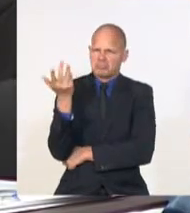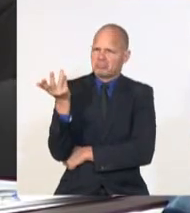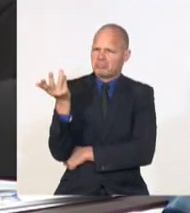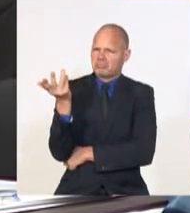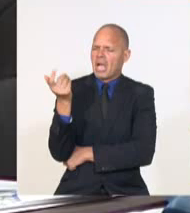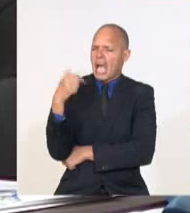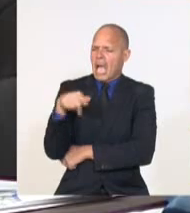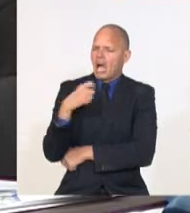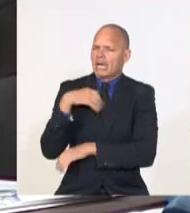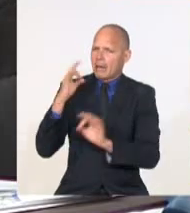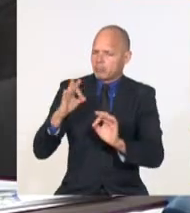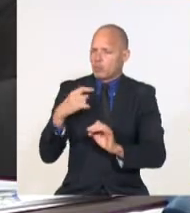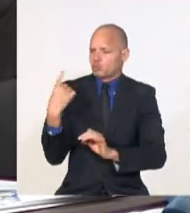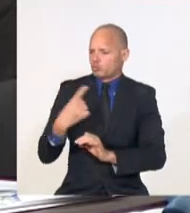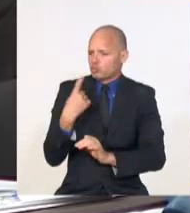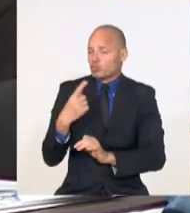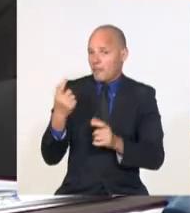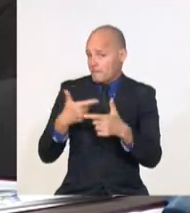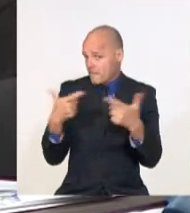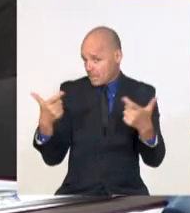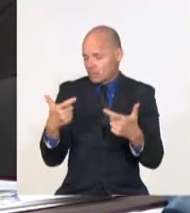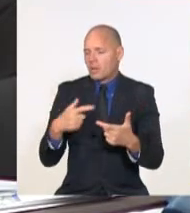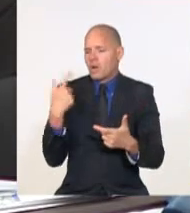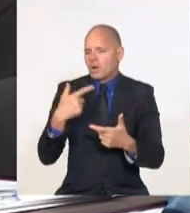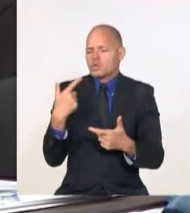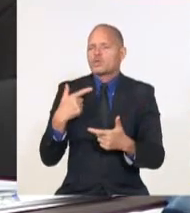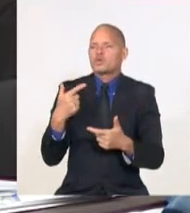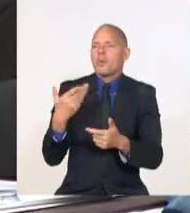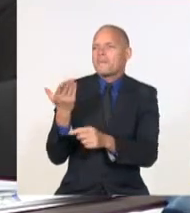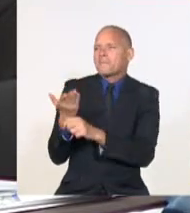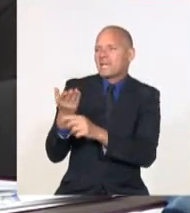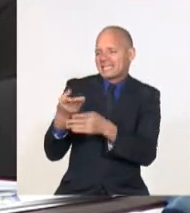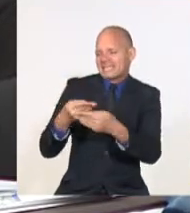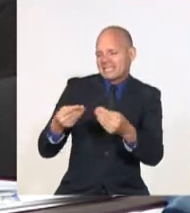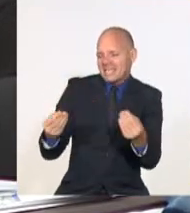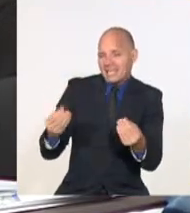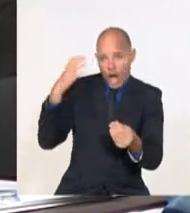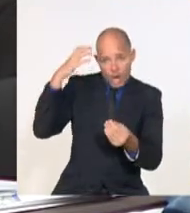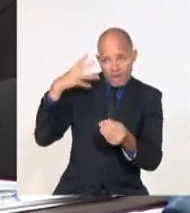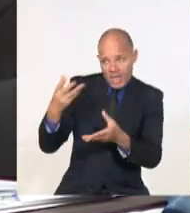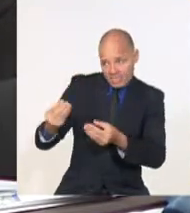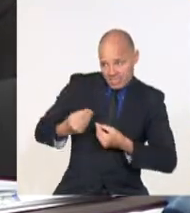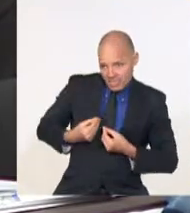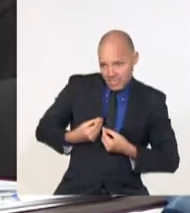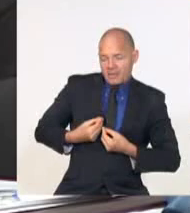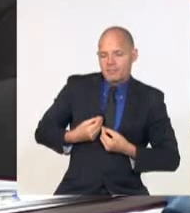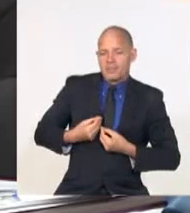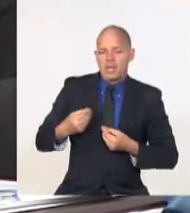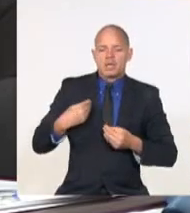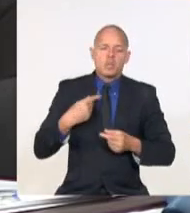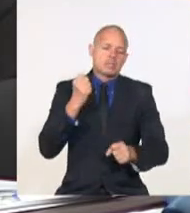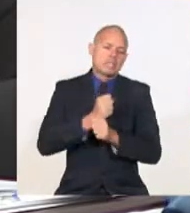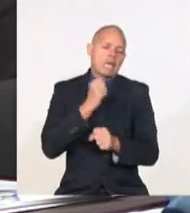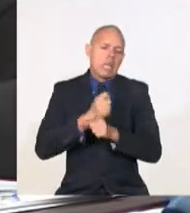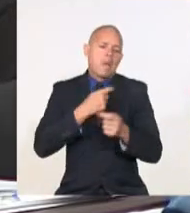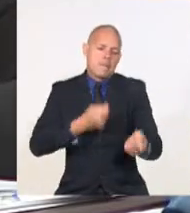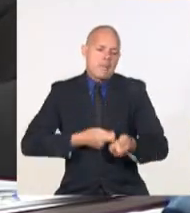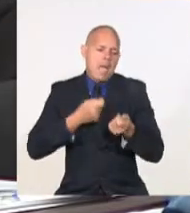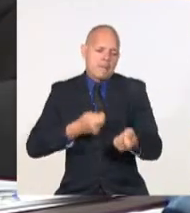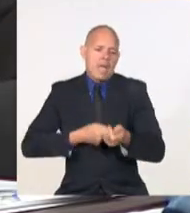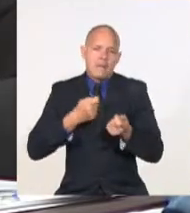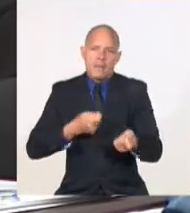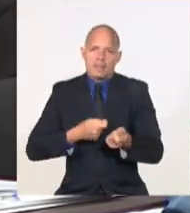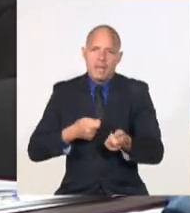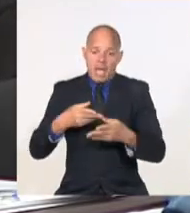usufructuarios de tierras que pertenecen a empresas estatales socialistas. ¿Por qué no vincular esos productores